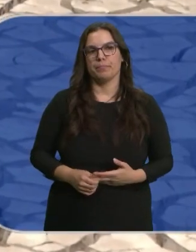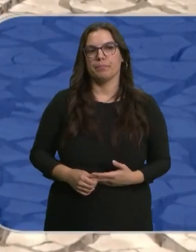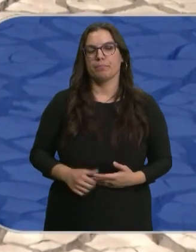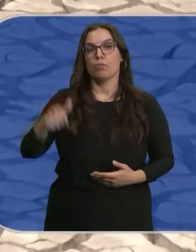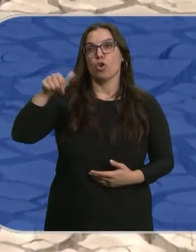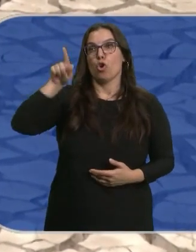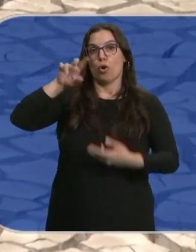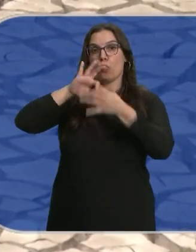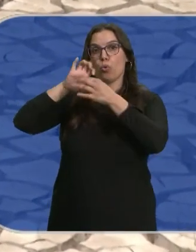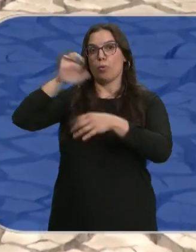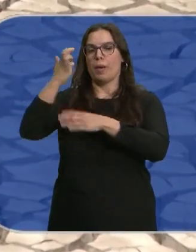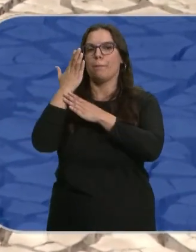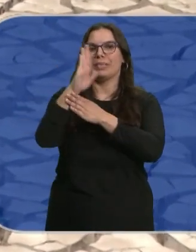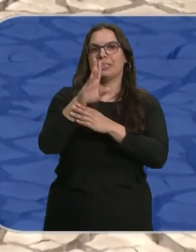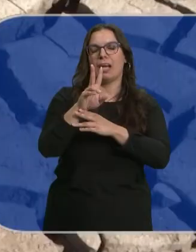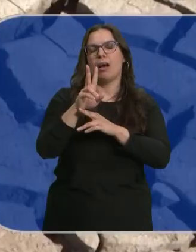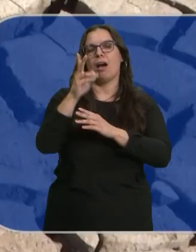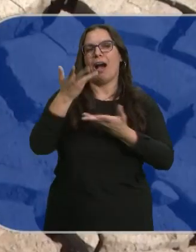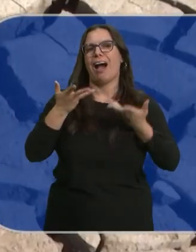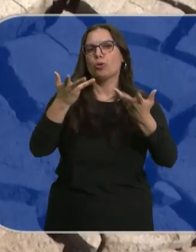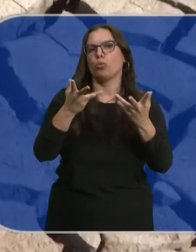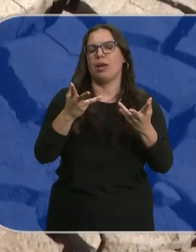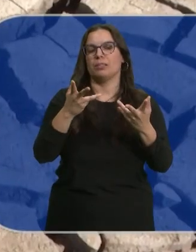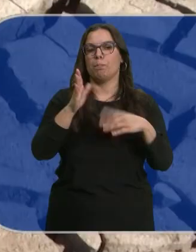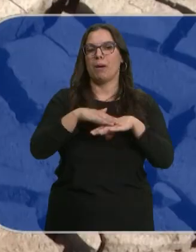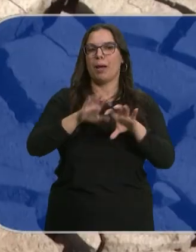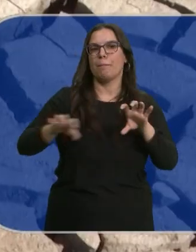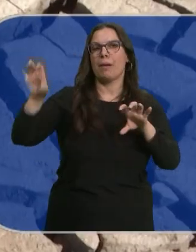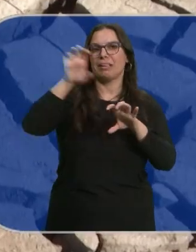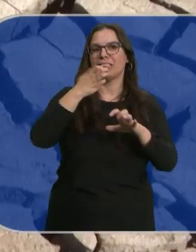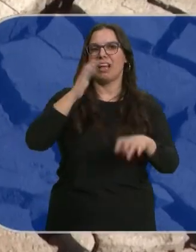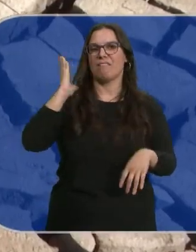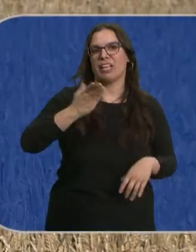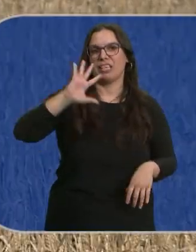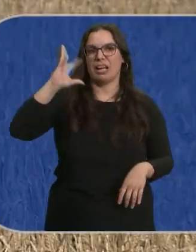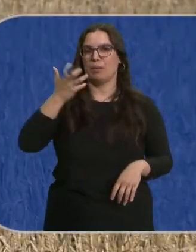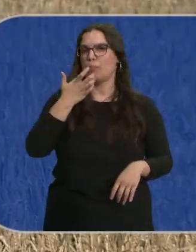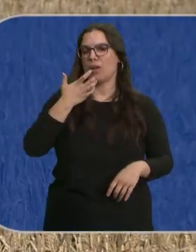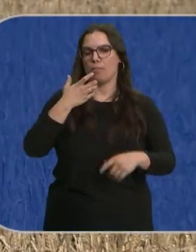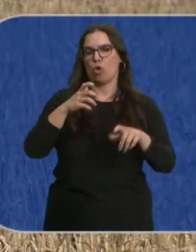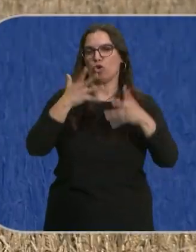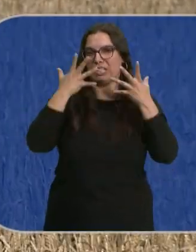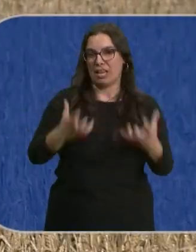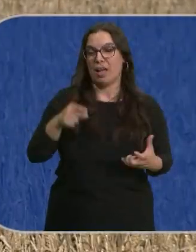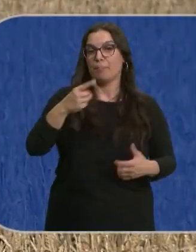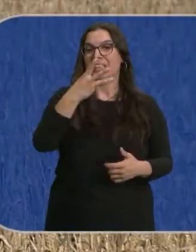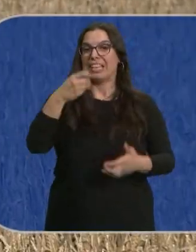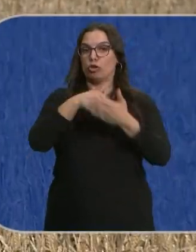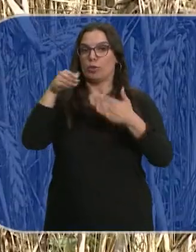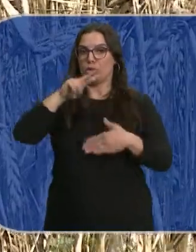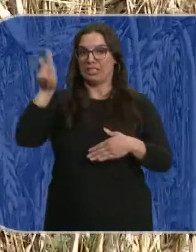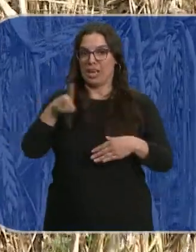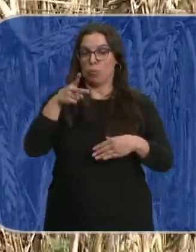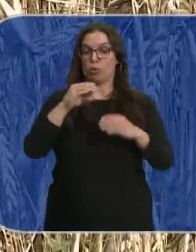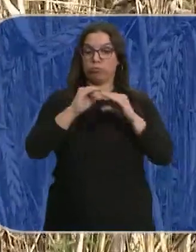Hoy Bruselas ha presentado un nuevo paquete de ayudas para los países más afectados por desastres climáticos como la sequía. Contará con 300 millones de